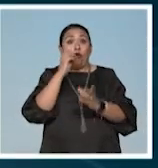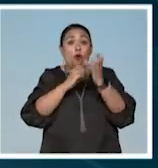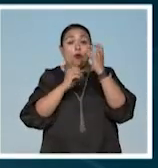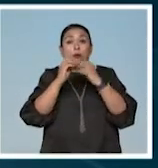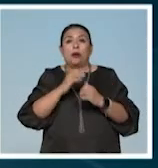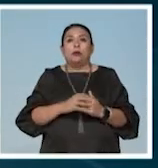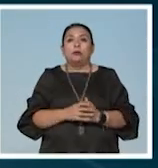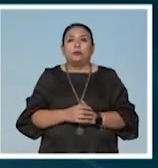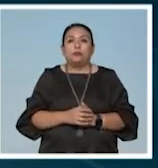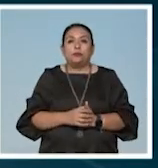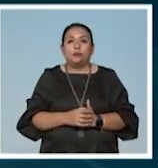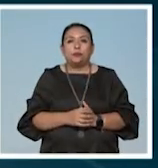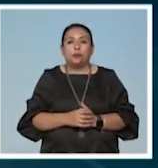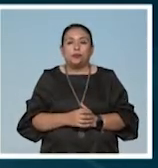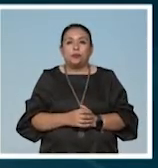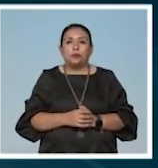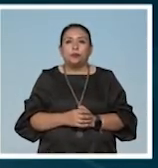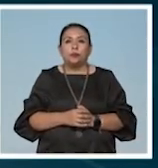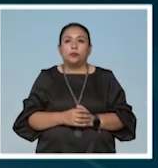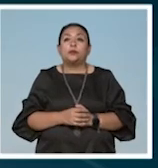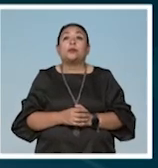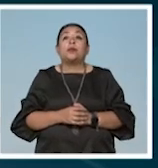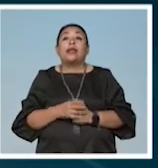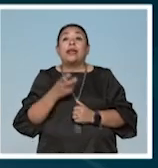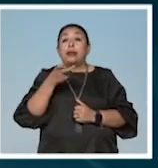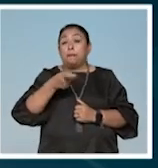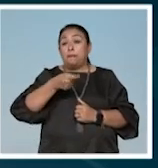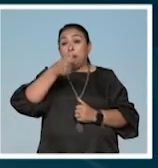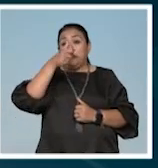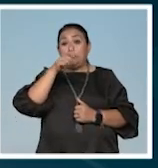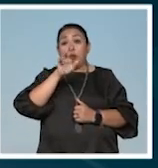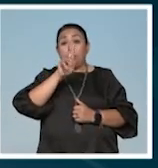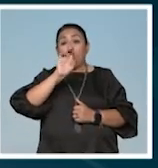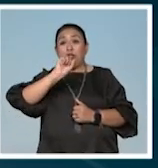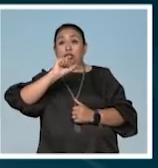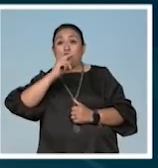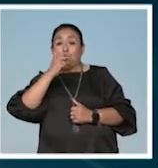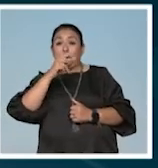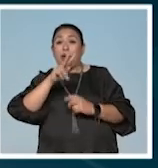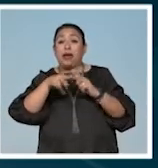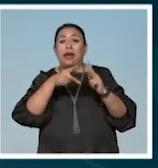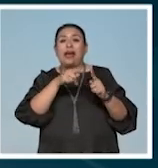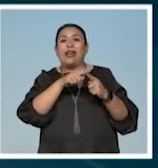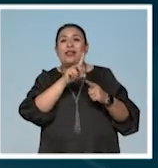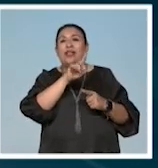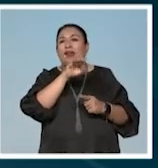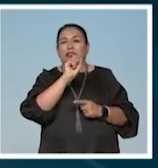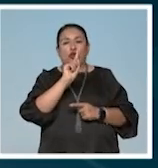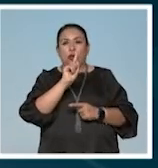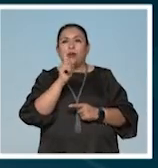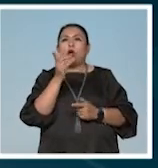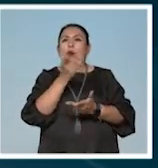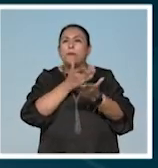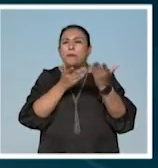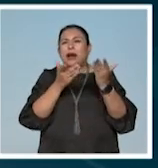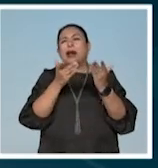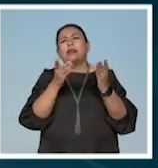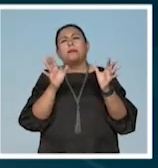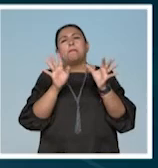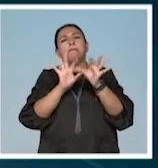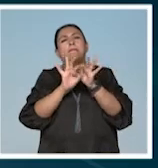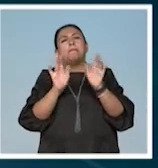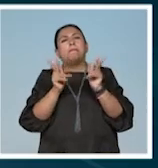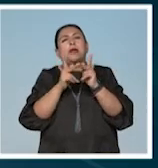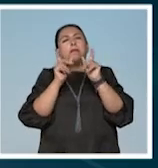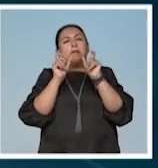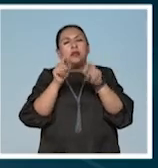esta no es la primera vez que Boris Schoeman acude a la obra de Danis comparte una cierta cercanía con